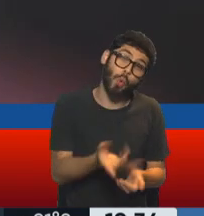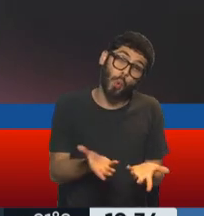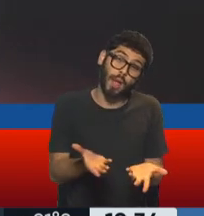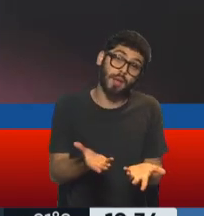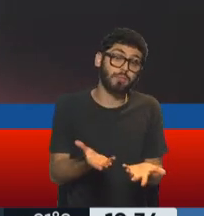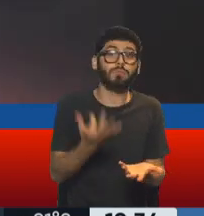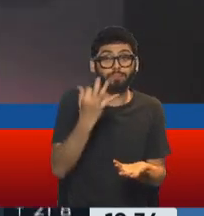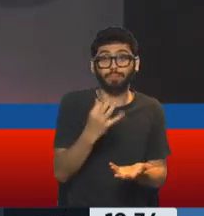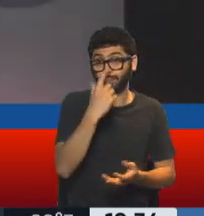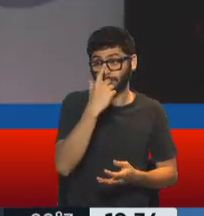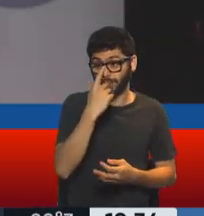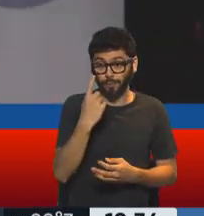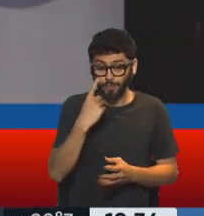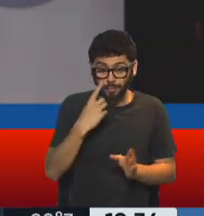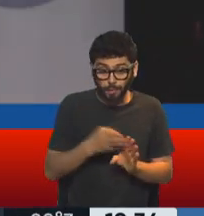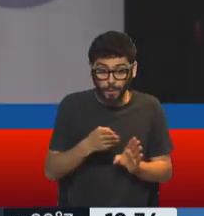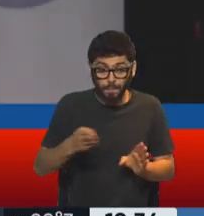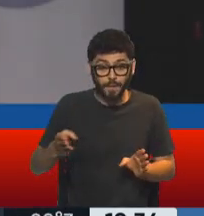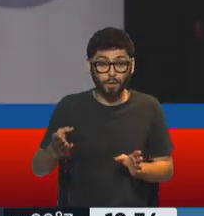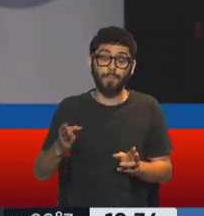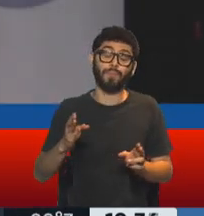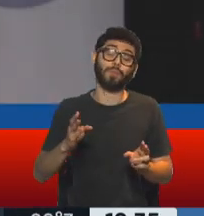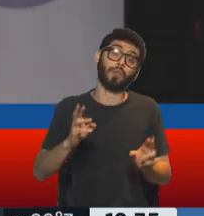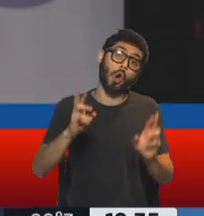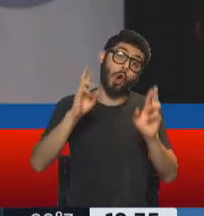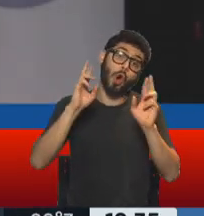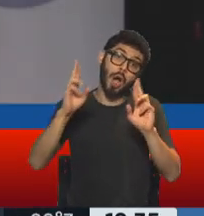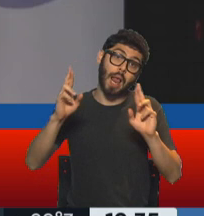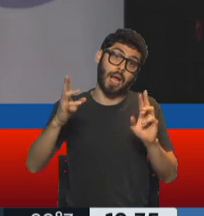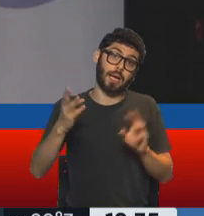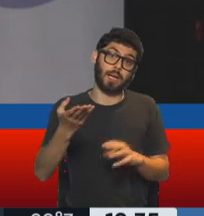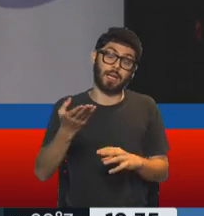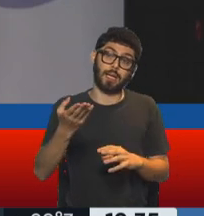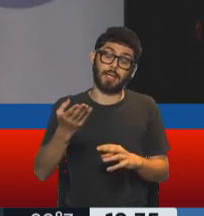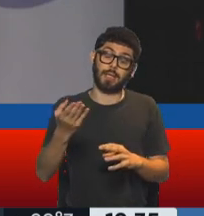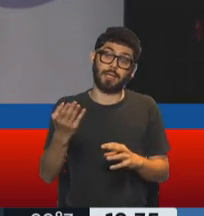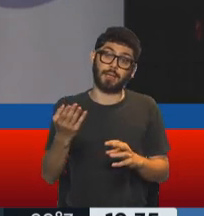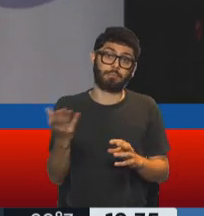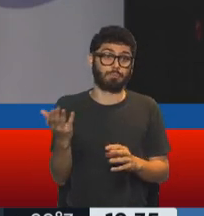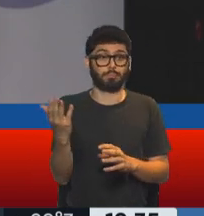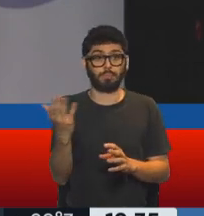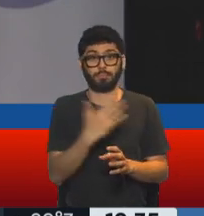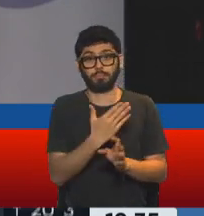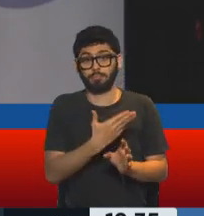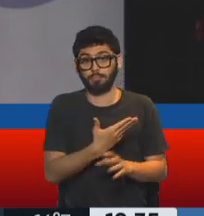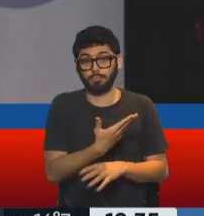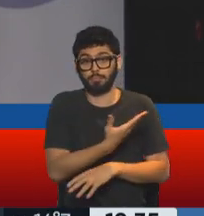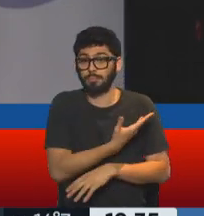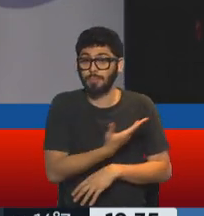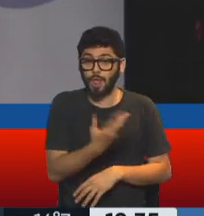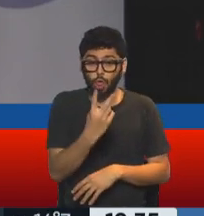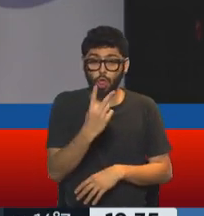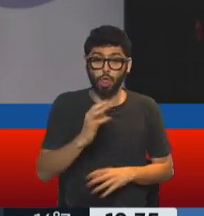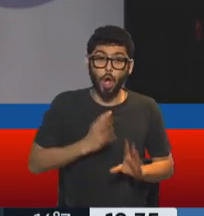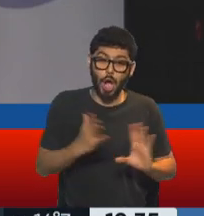viviendo los últimos tiempos, ojalá de esta catástrofe, nos ha atravesado estos casi de dos